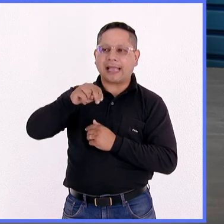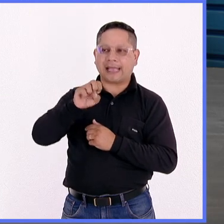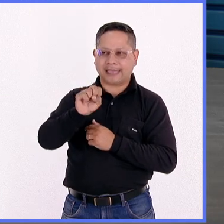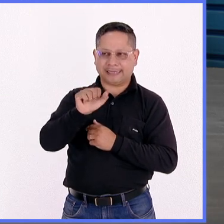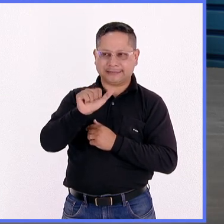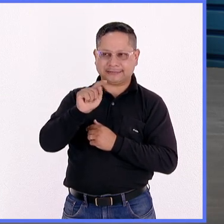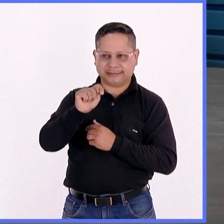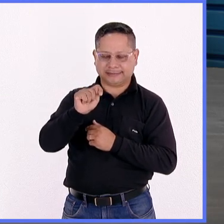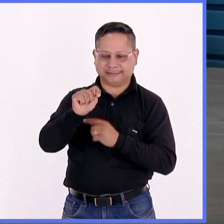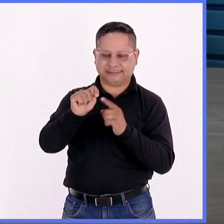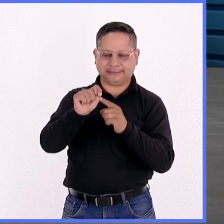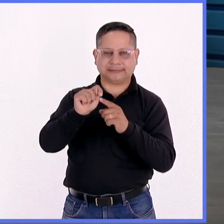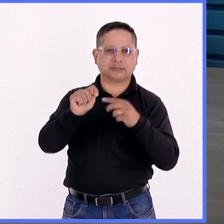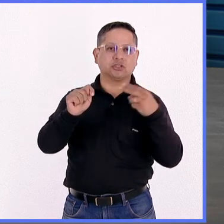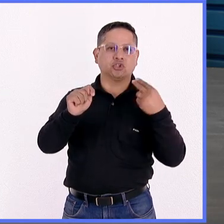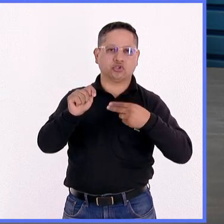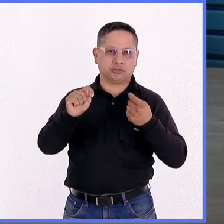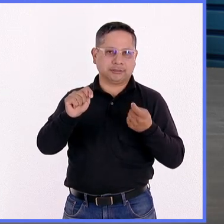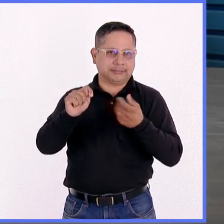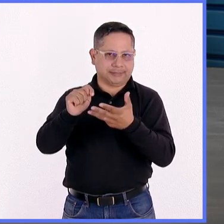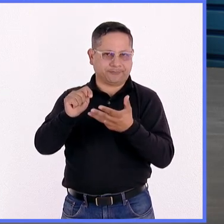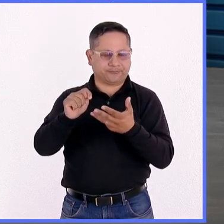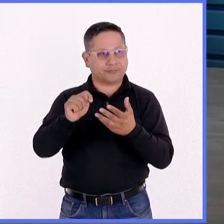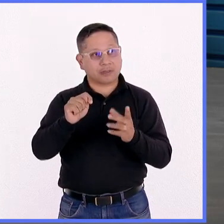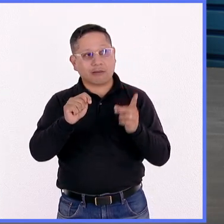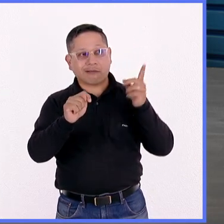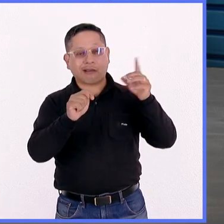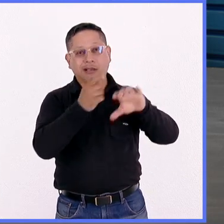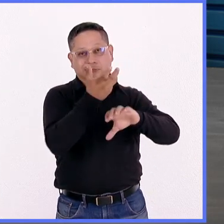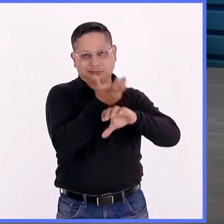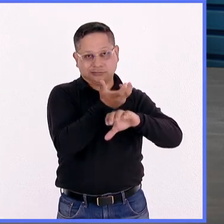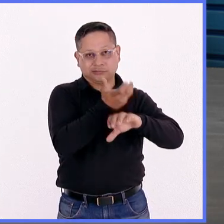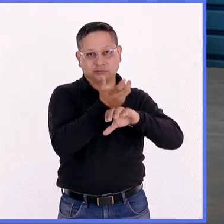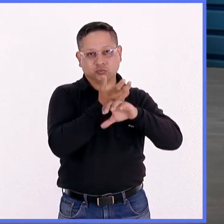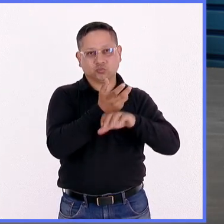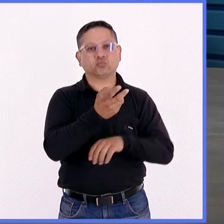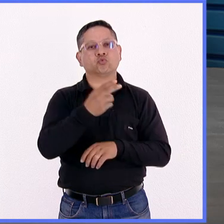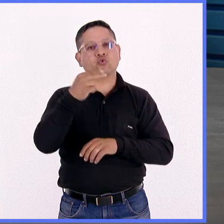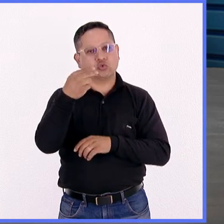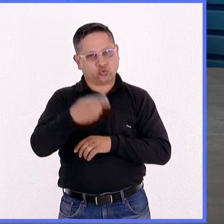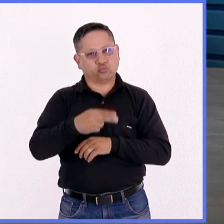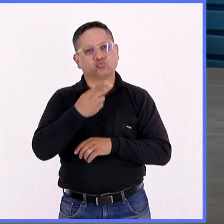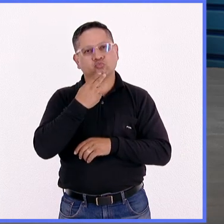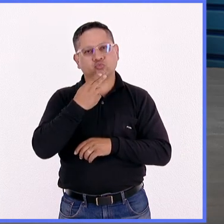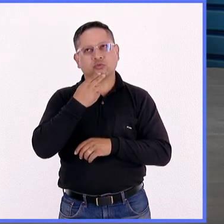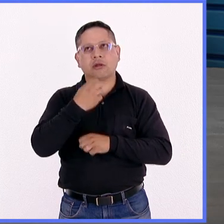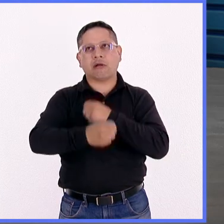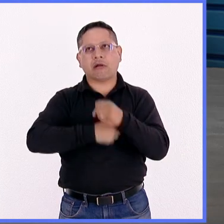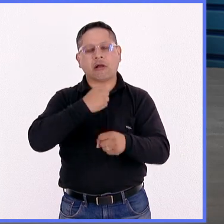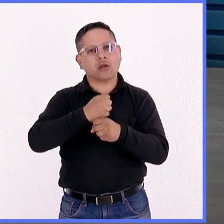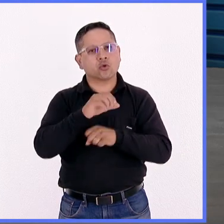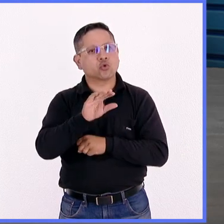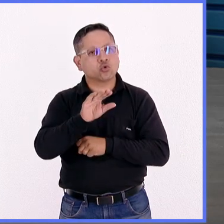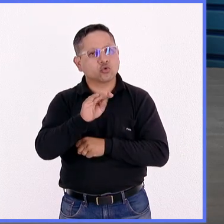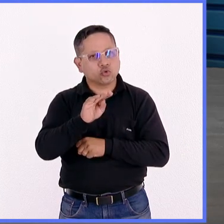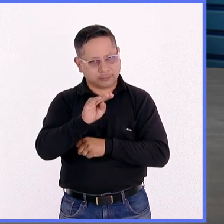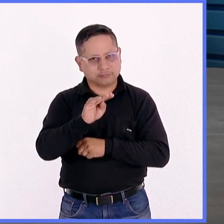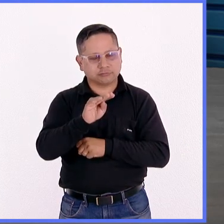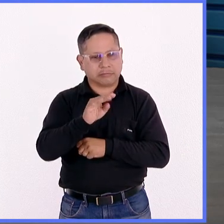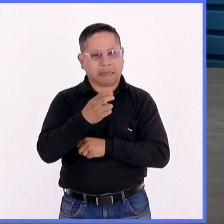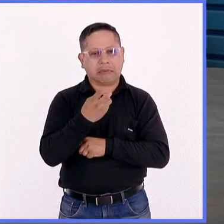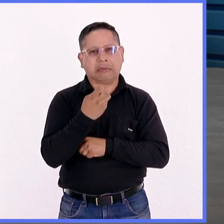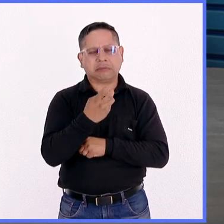que han utilizado en Estados Unidos desde los noventas y se creó un poco desde la